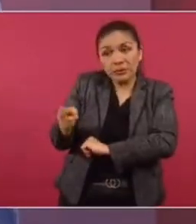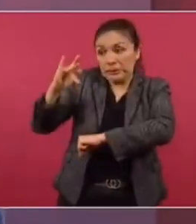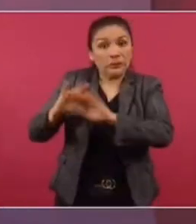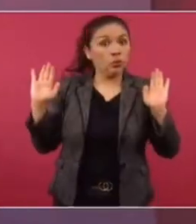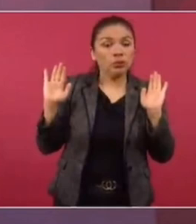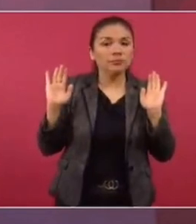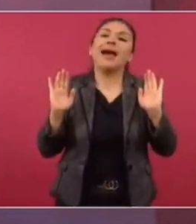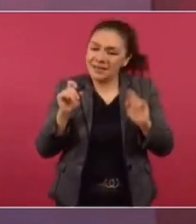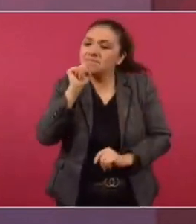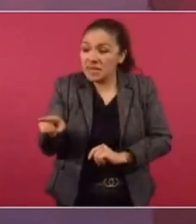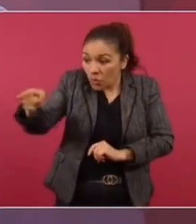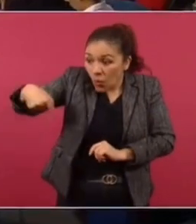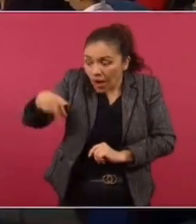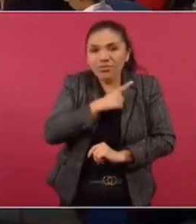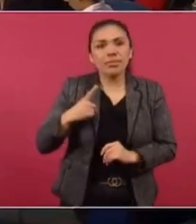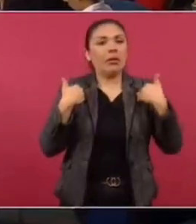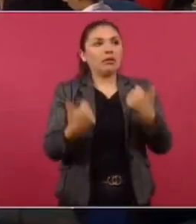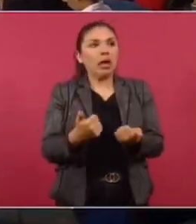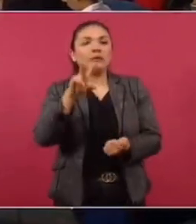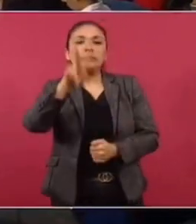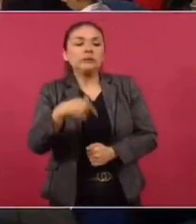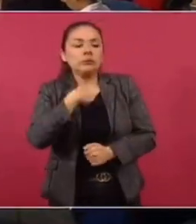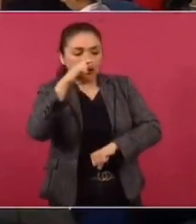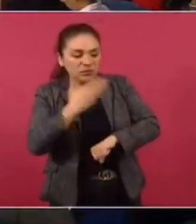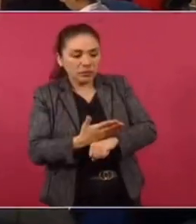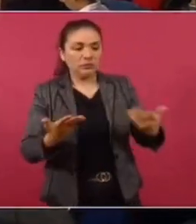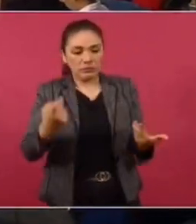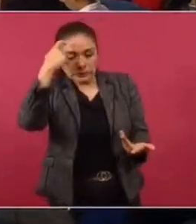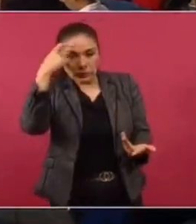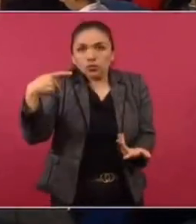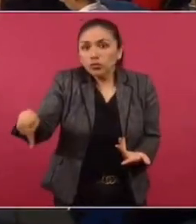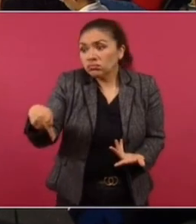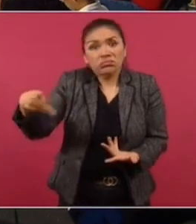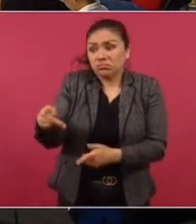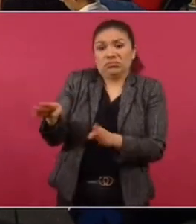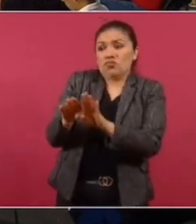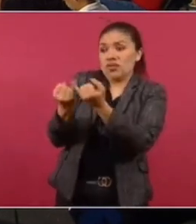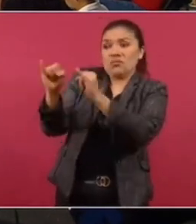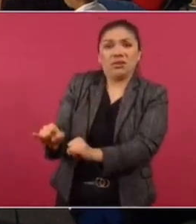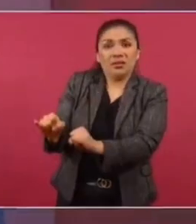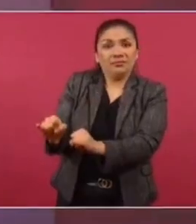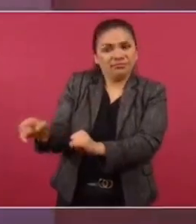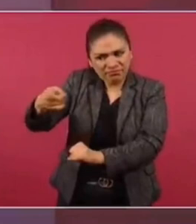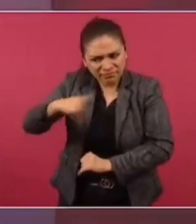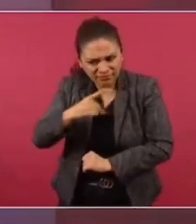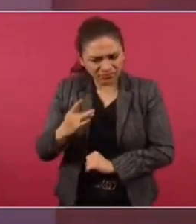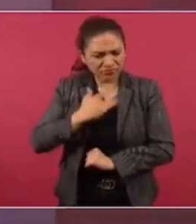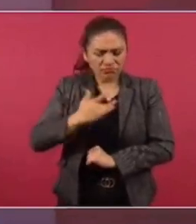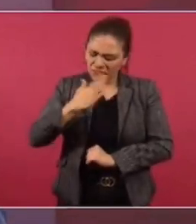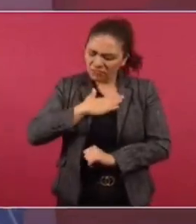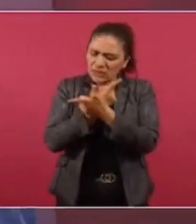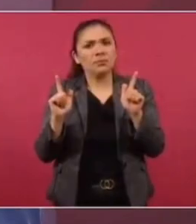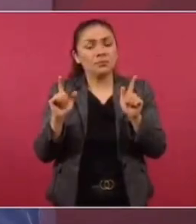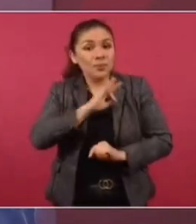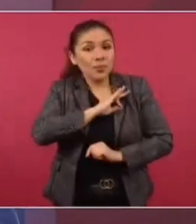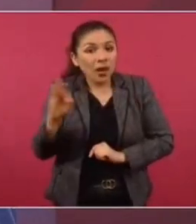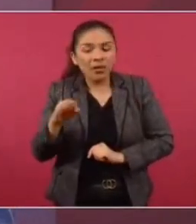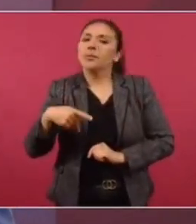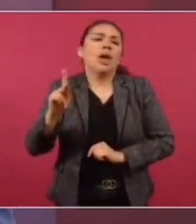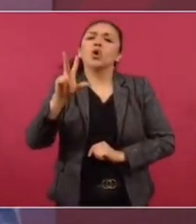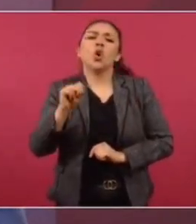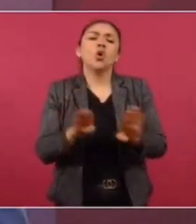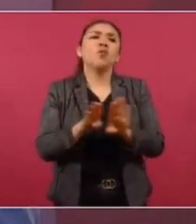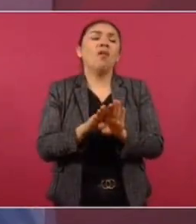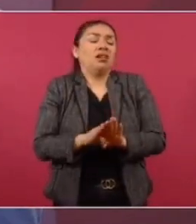Ellos deben de asumir su responsabilidad. Son un poder independiente. Tienen que tener la arrogancia de sentirse libres, pero no con